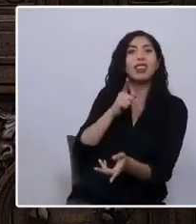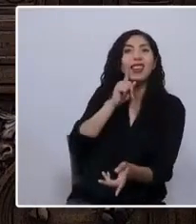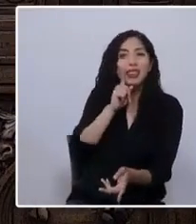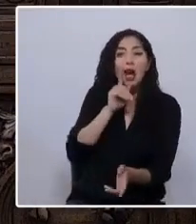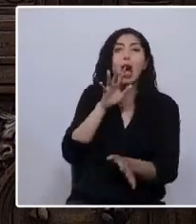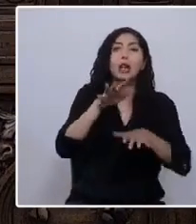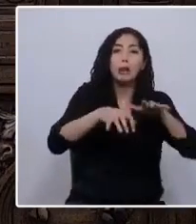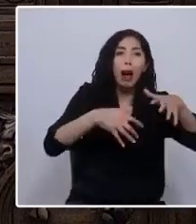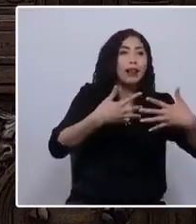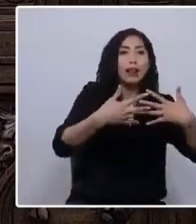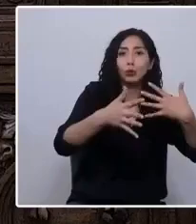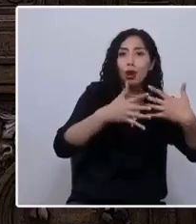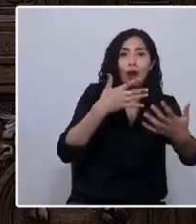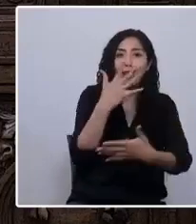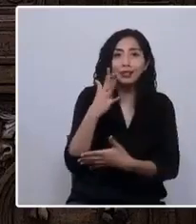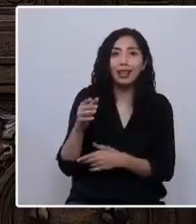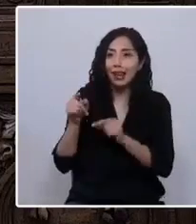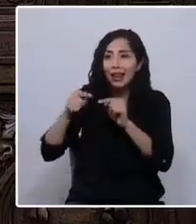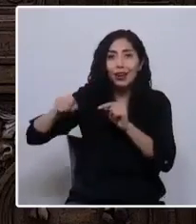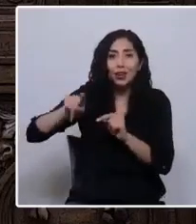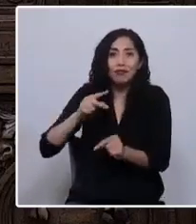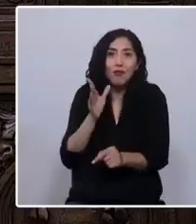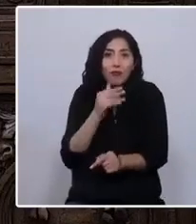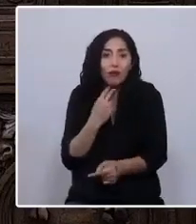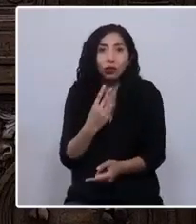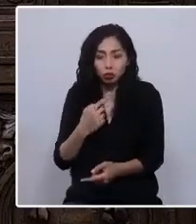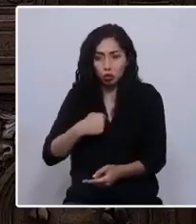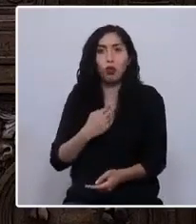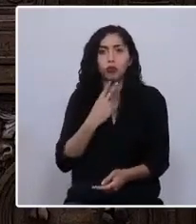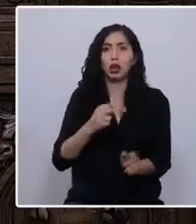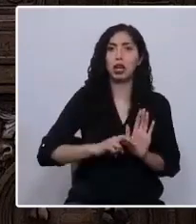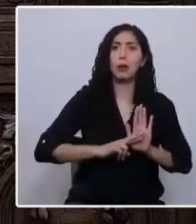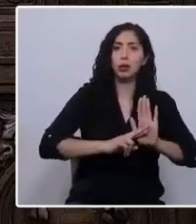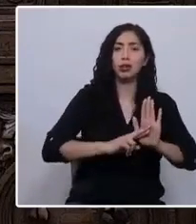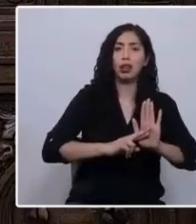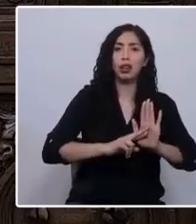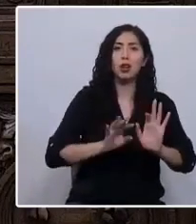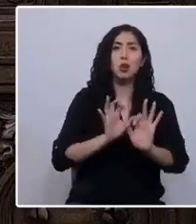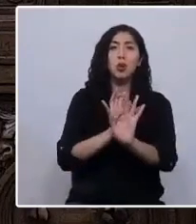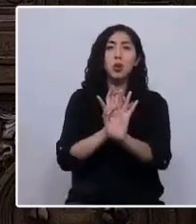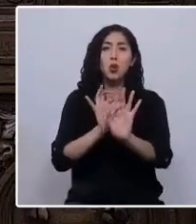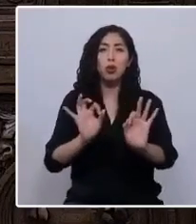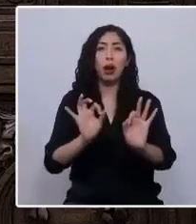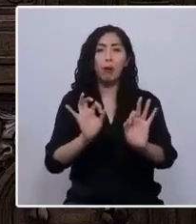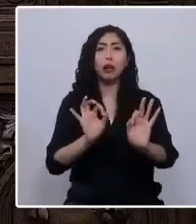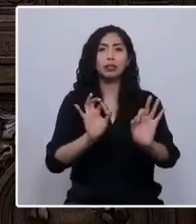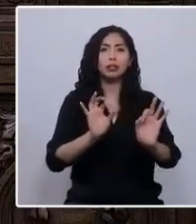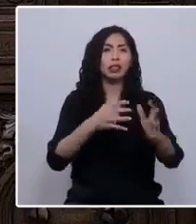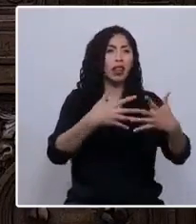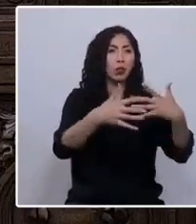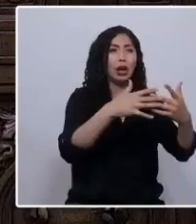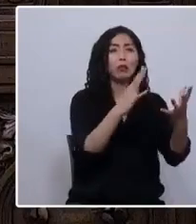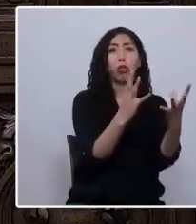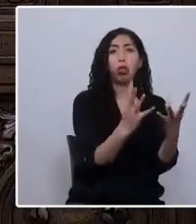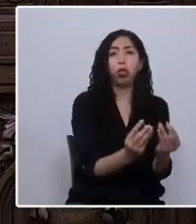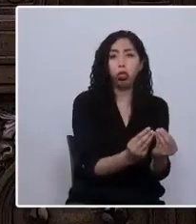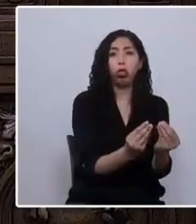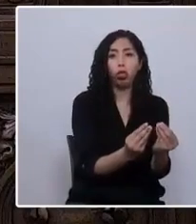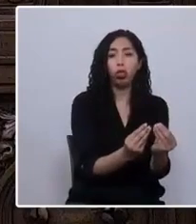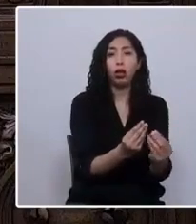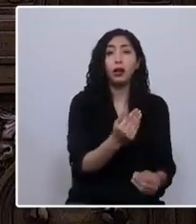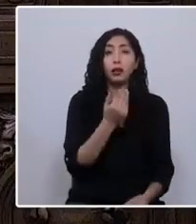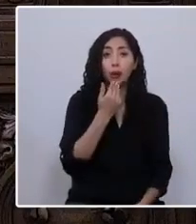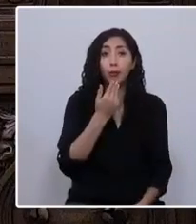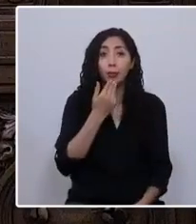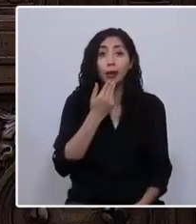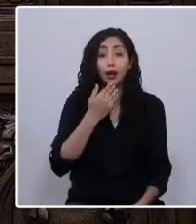naturaleza. Para que nunca más ocurran ecocidios. Para reconocer los bienes comunes inapropiables y dentro de ellos por supuesto